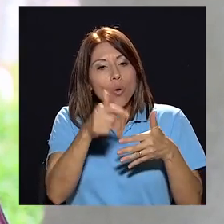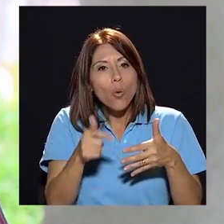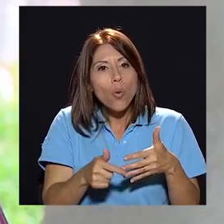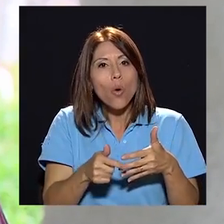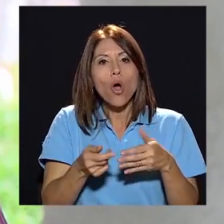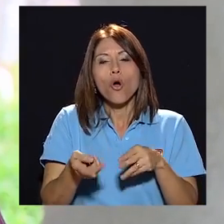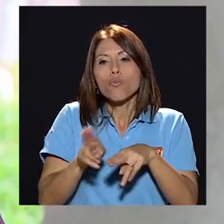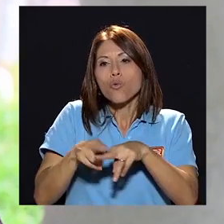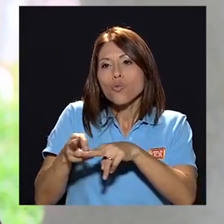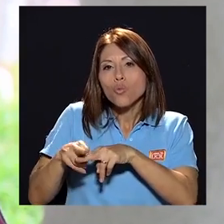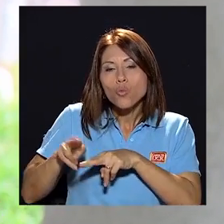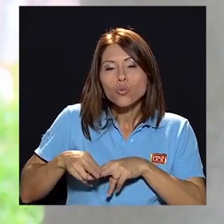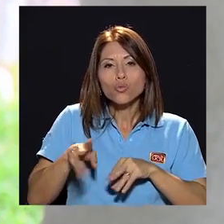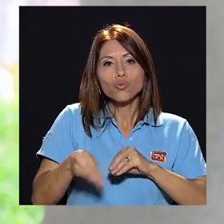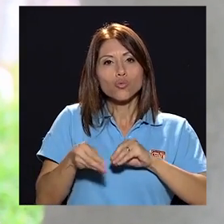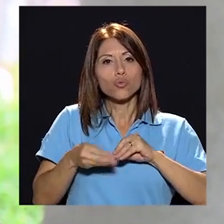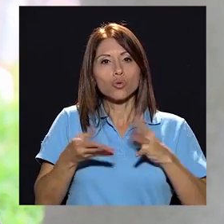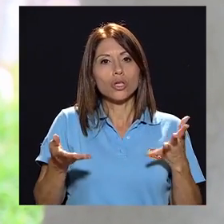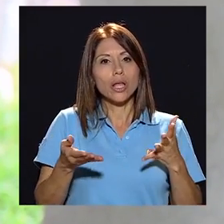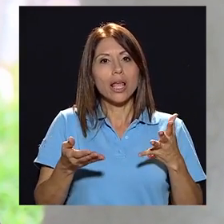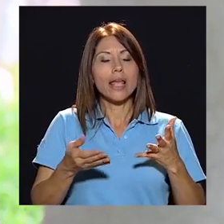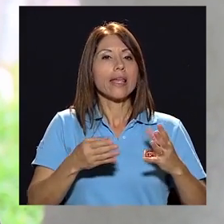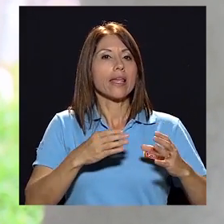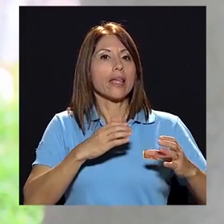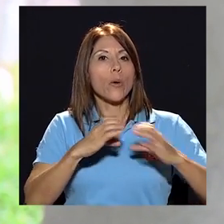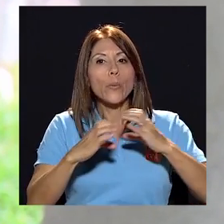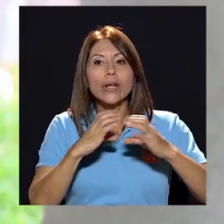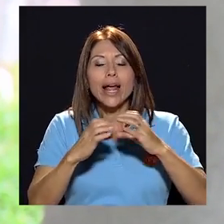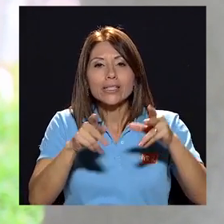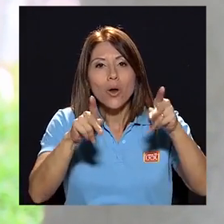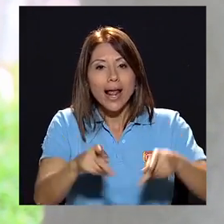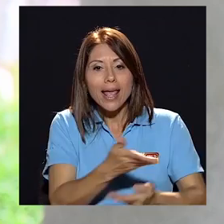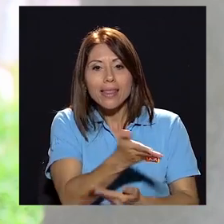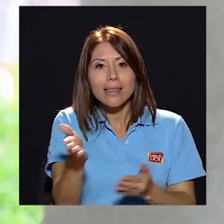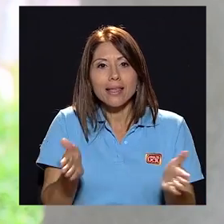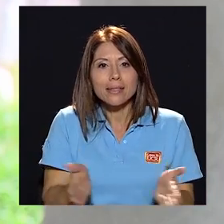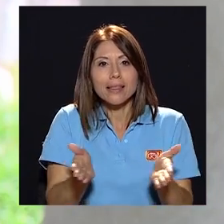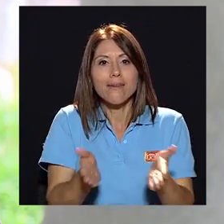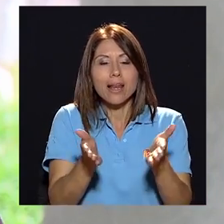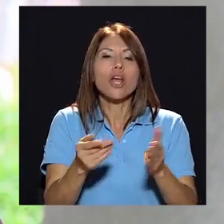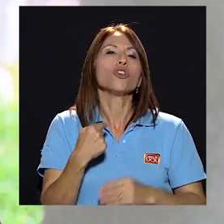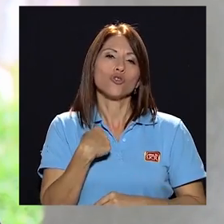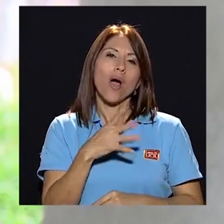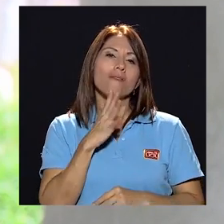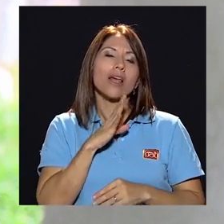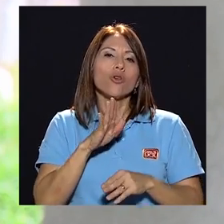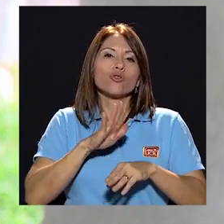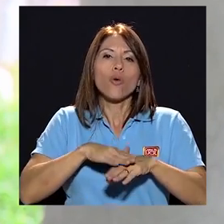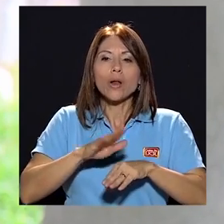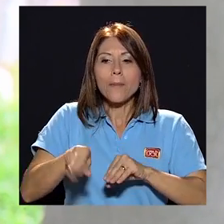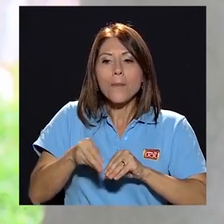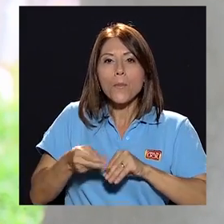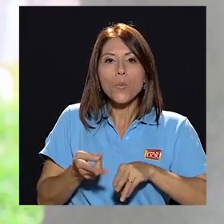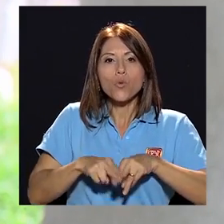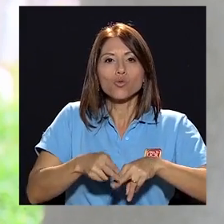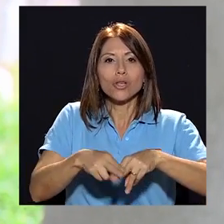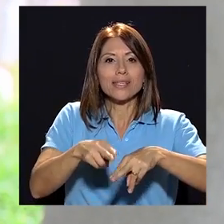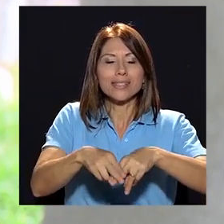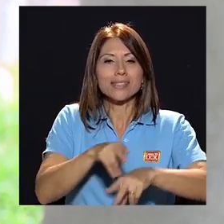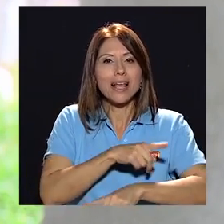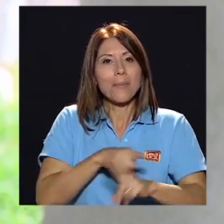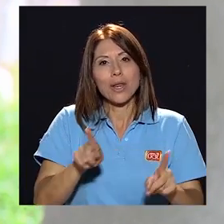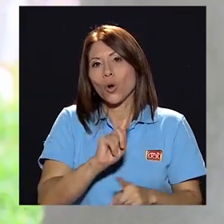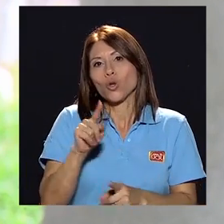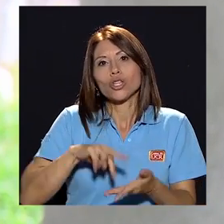toda la parte de plus que se puede crear al respecto y comunicarse a la gente e incentivar eso. Estoy hablando de pluses, pero puede ser otro tipo de